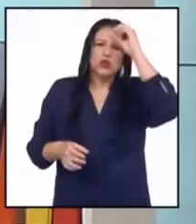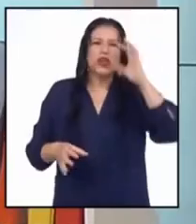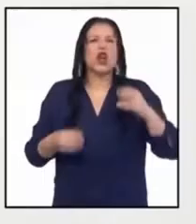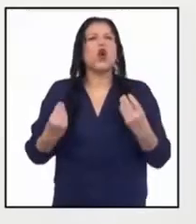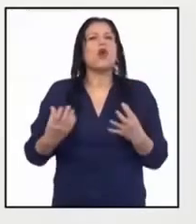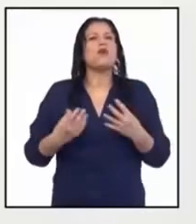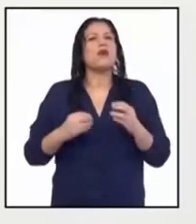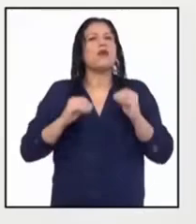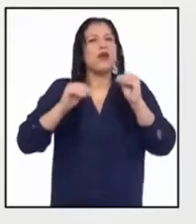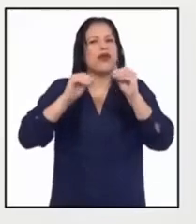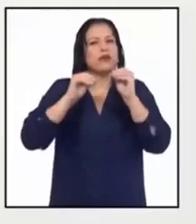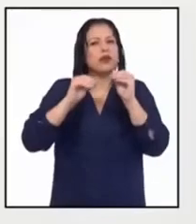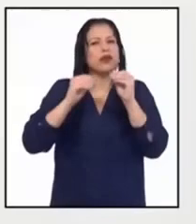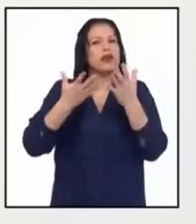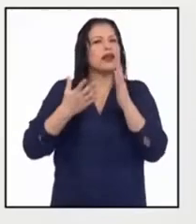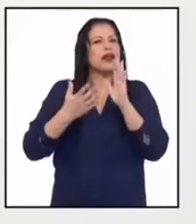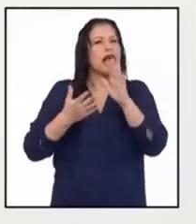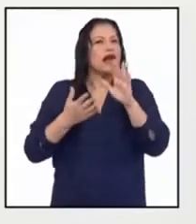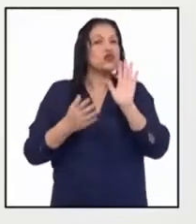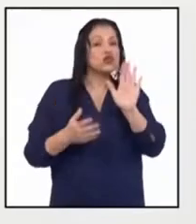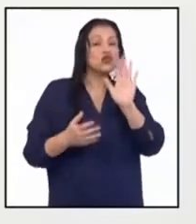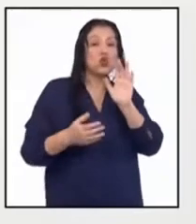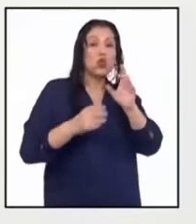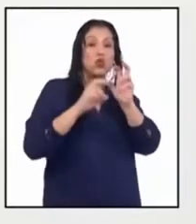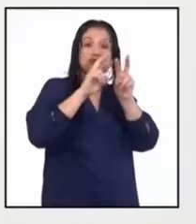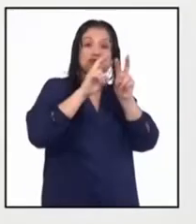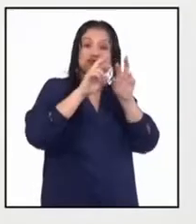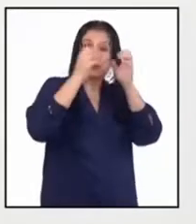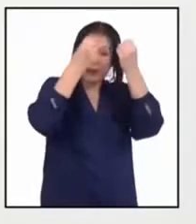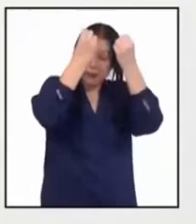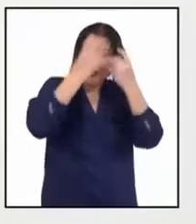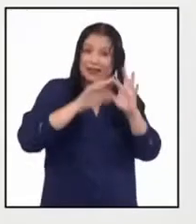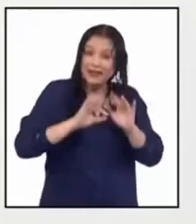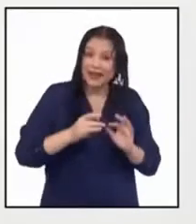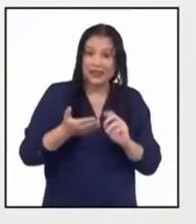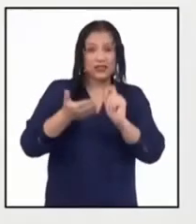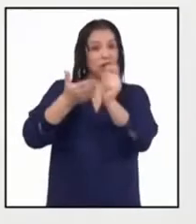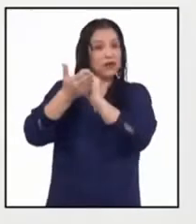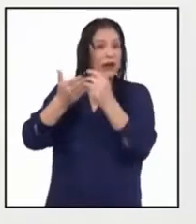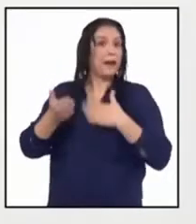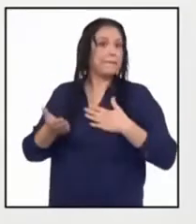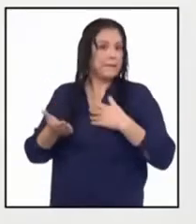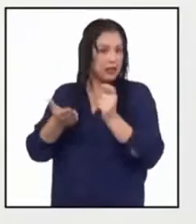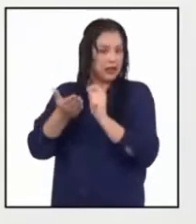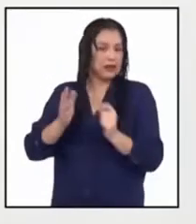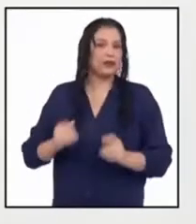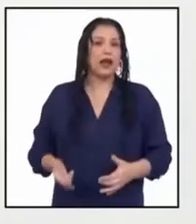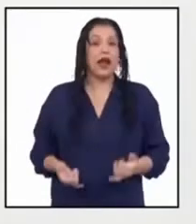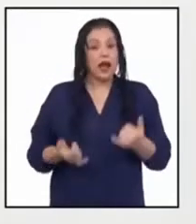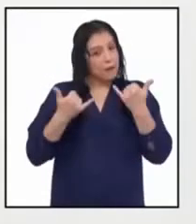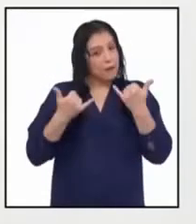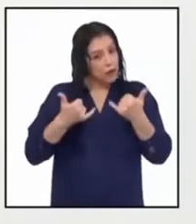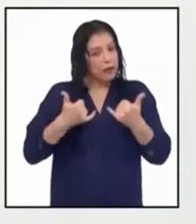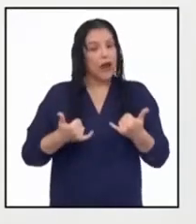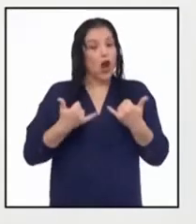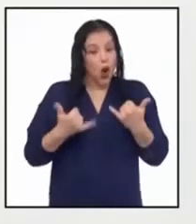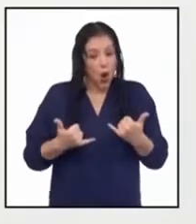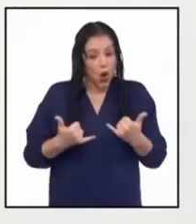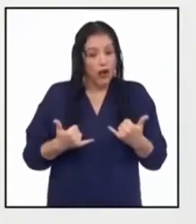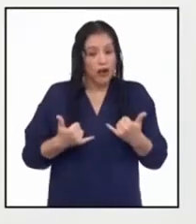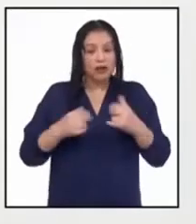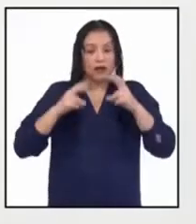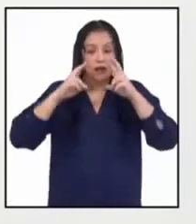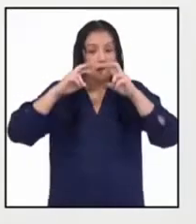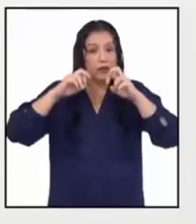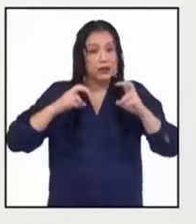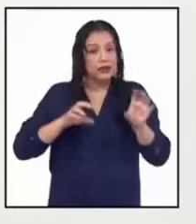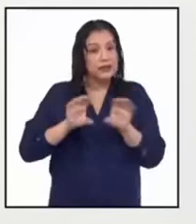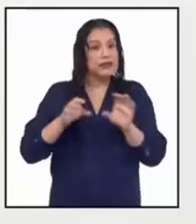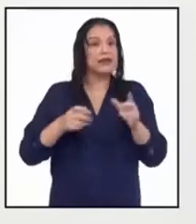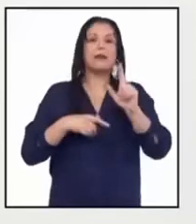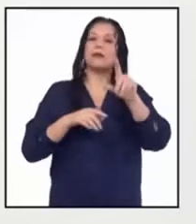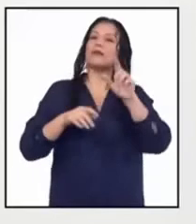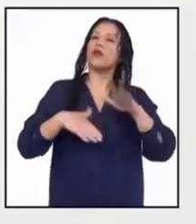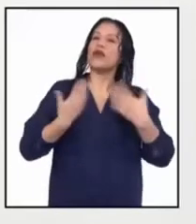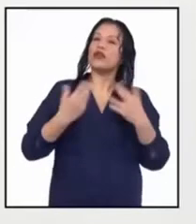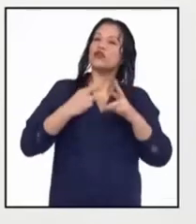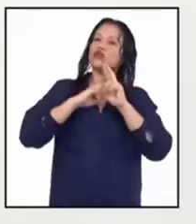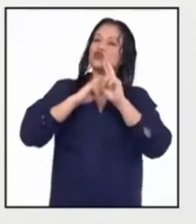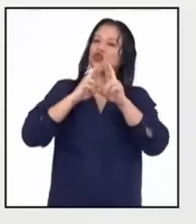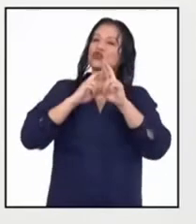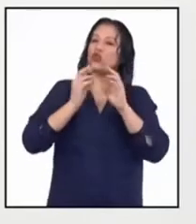argumentativo. Pues estás con suerte. El texto que revisaremos hoy día te va a ayudar a resolver tu duda.